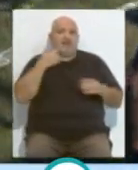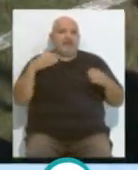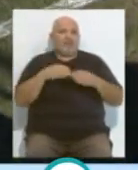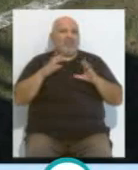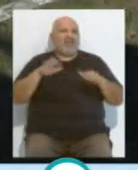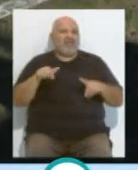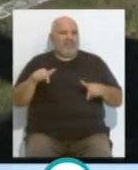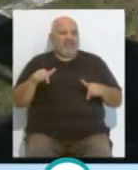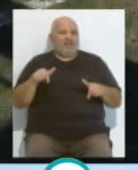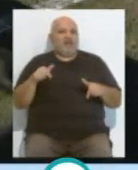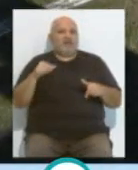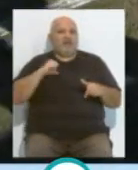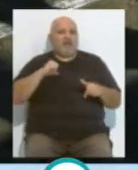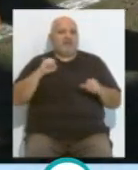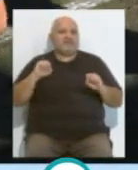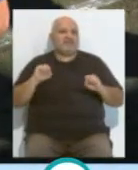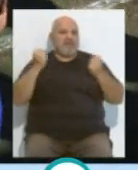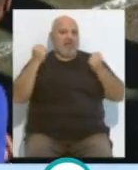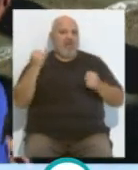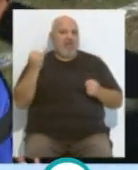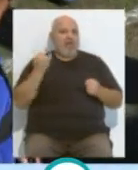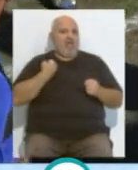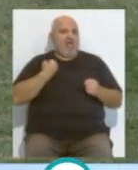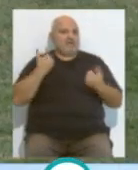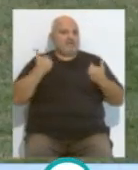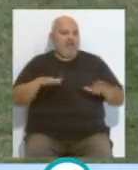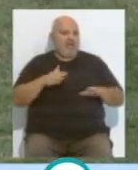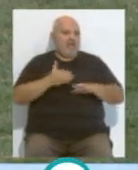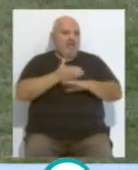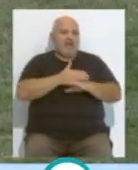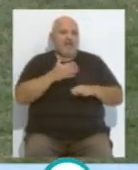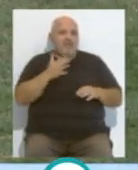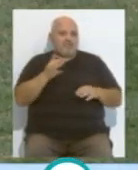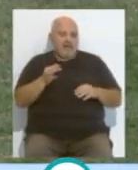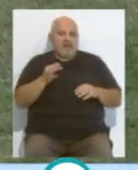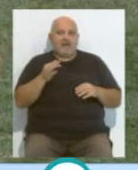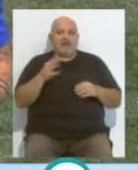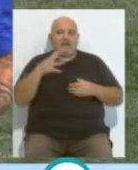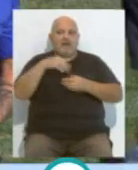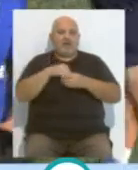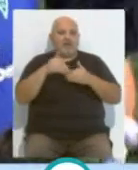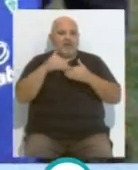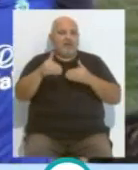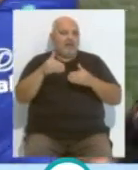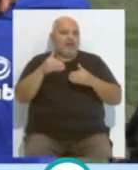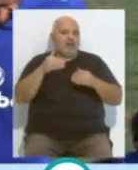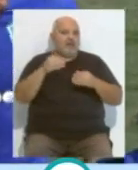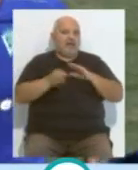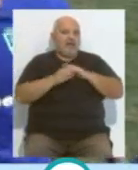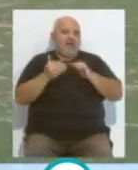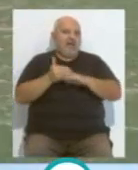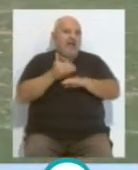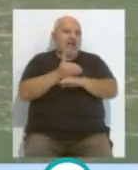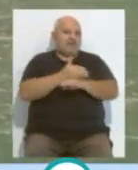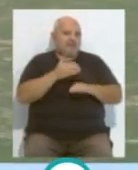equipo como el Cádiz tener la salvación matemática cuando la tuvo, y voy más allá, virtualmente la tuvo mucho